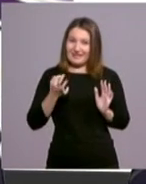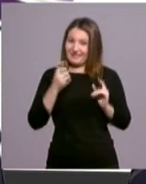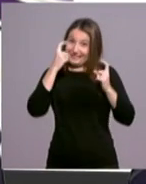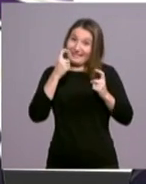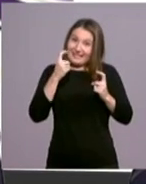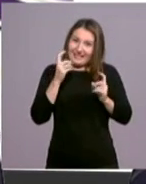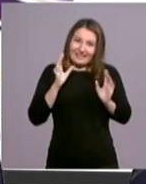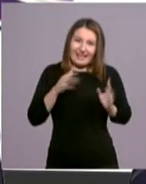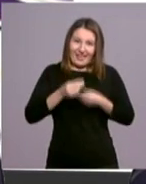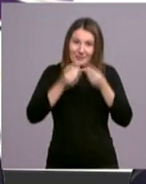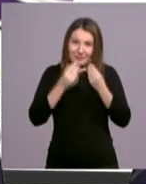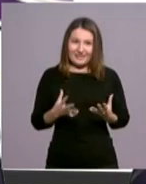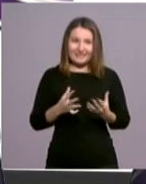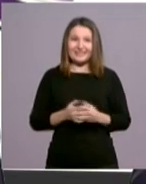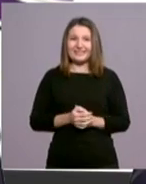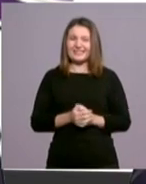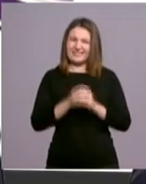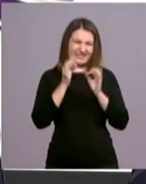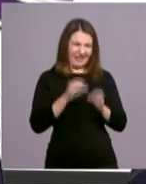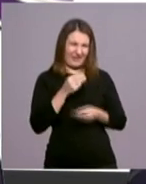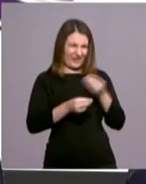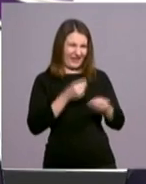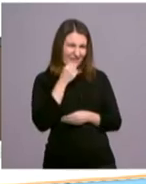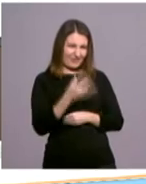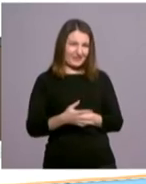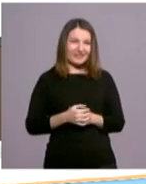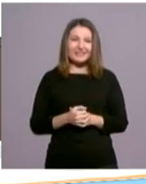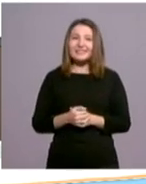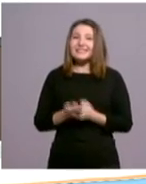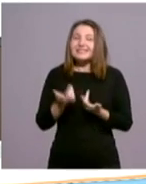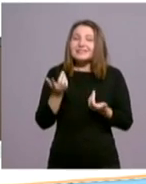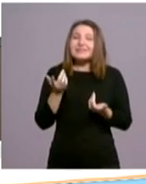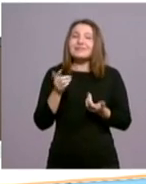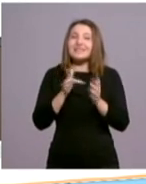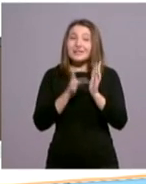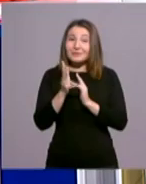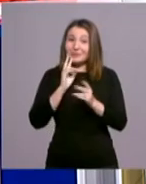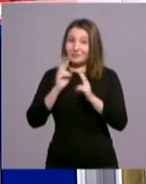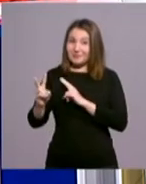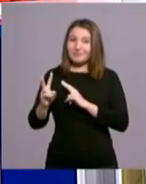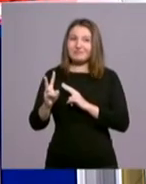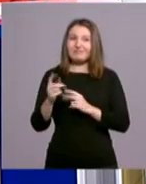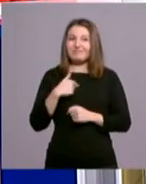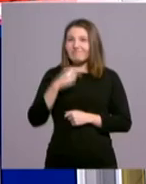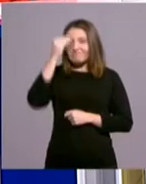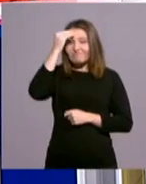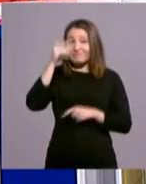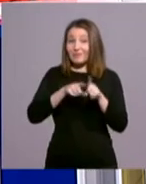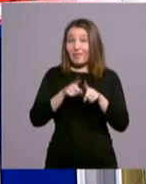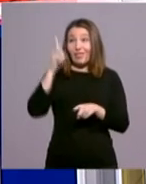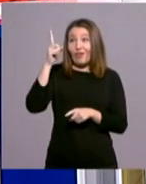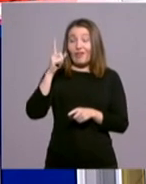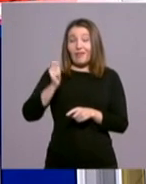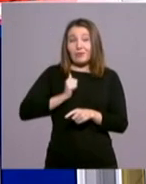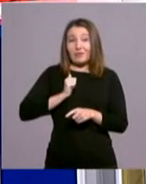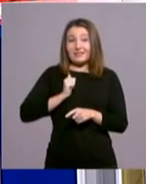intentarlo al menos. Claro que lo vais a hacer fenomenal. Jesús. Yo la impresión, como siempre, como ese que Dios te utiliza como un instrumento,